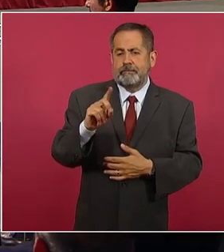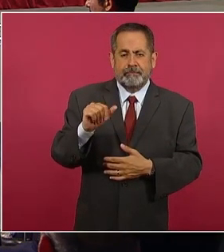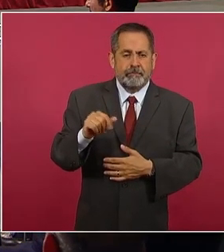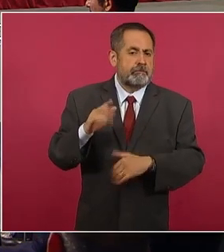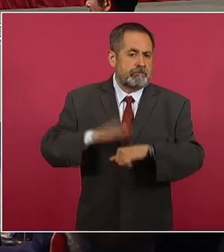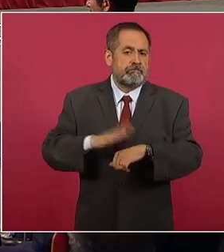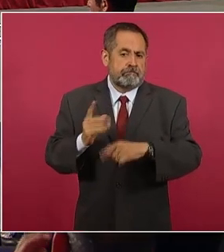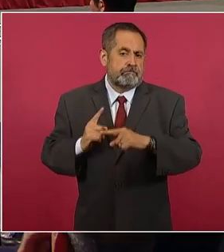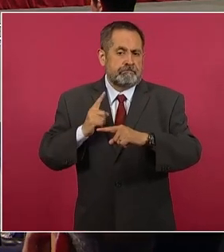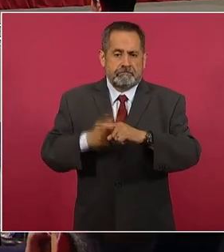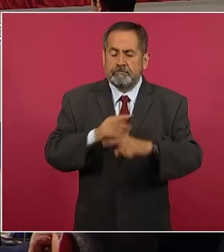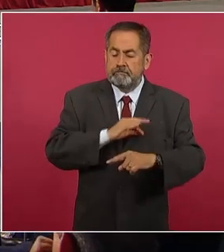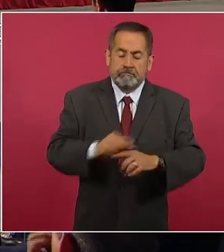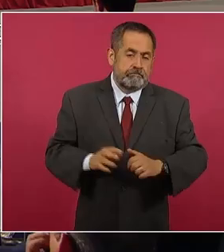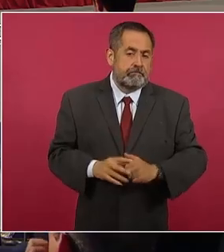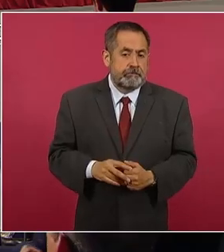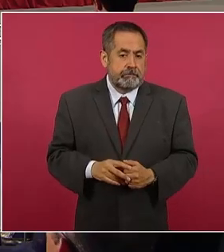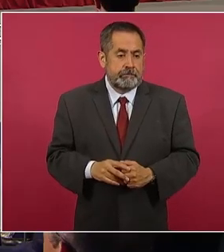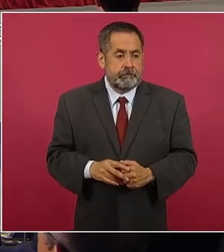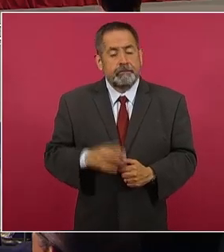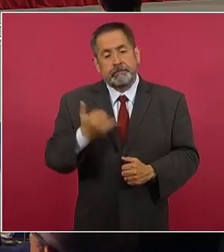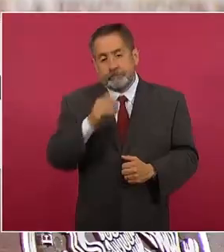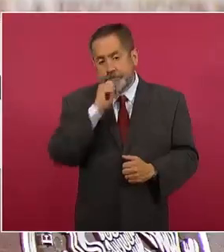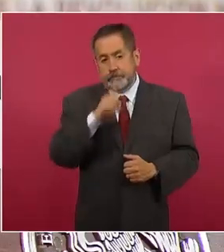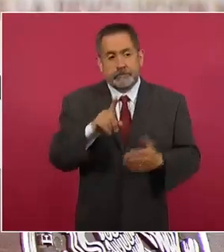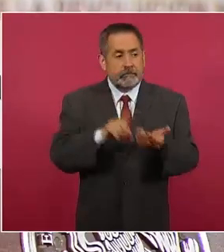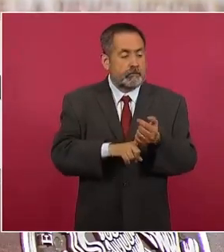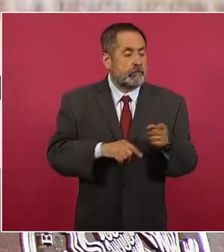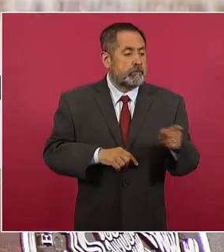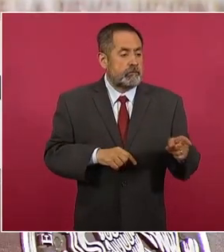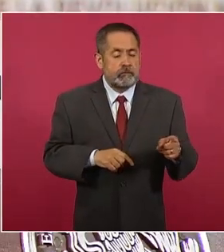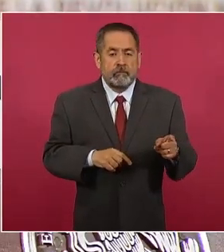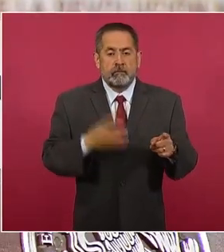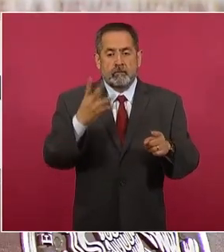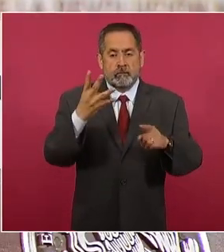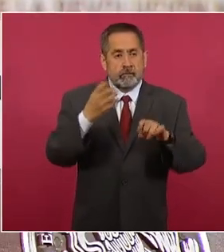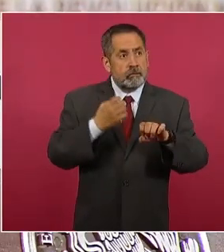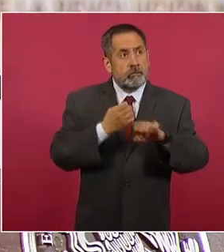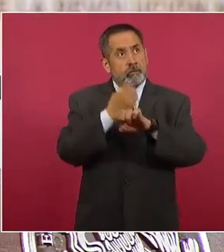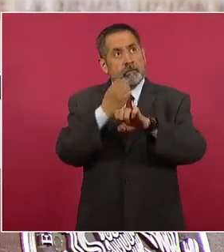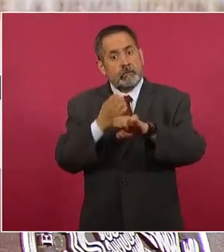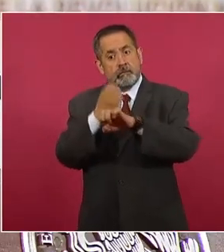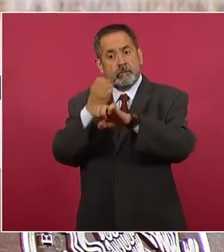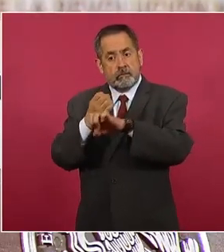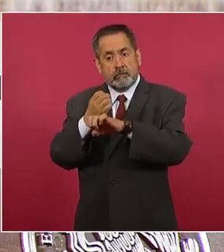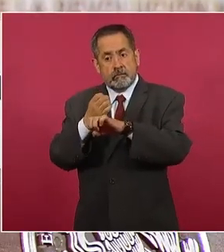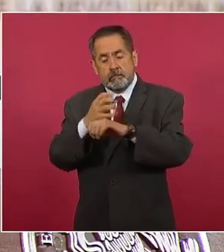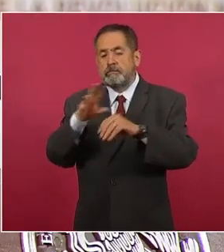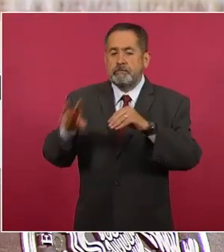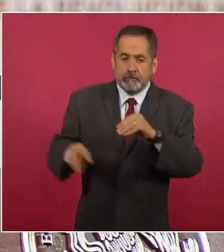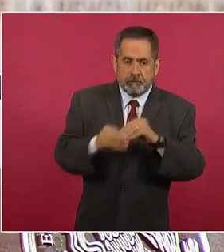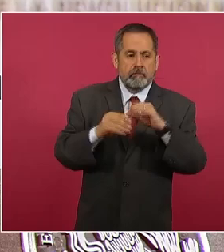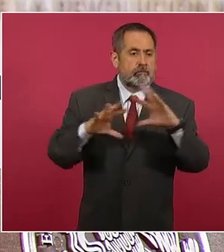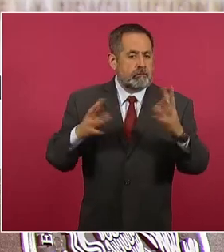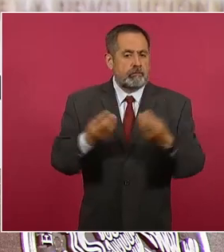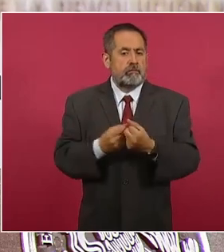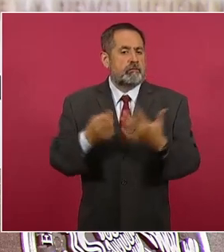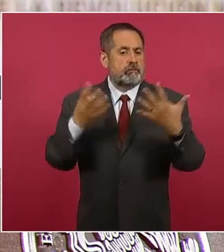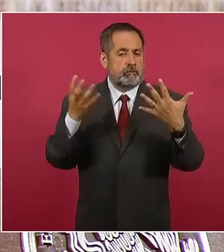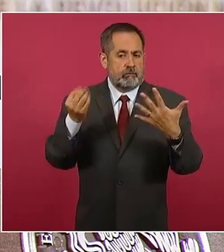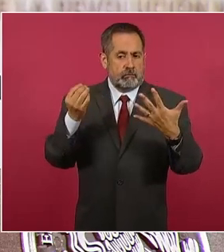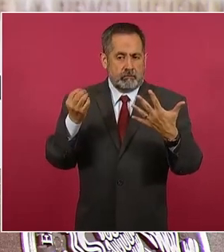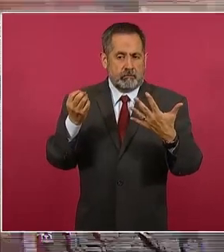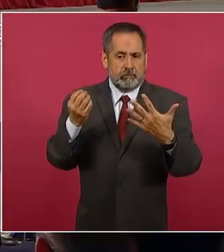extensión de los fertilizantes de cuatro estados a nueve estados, que es en donde está planteada